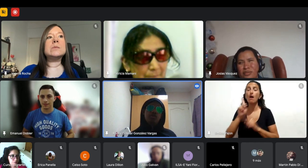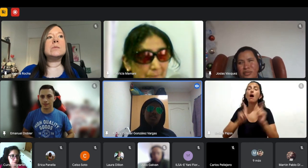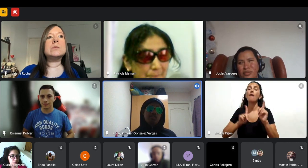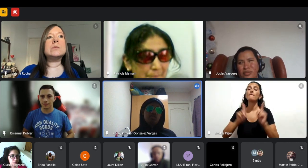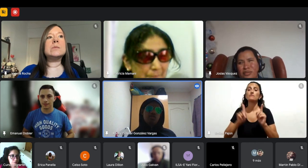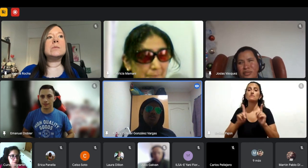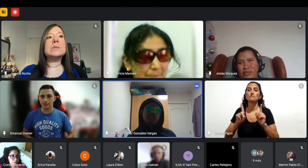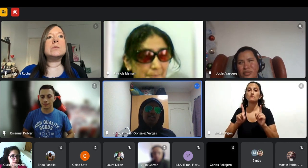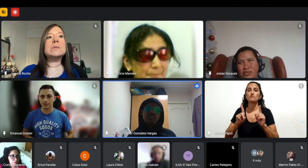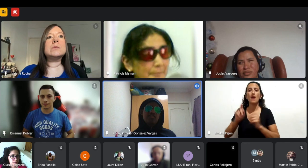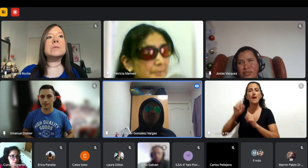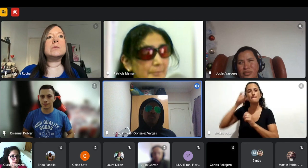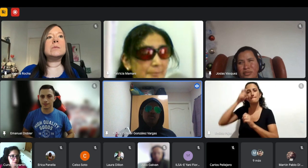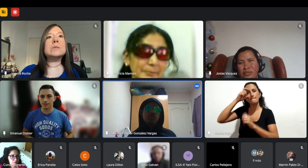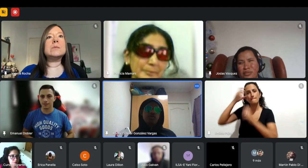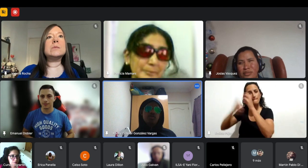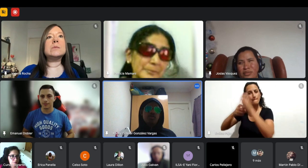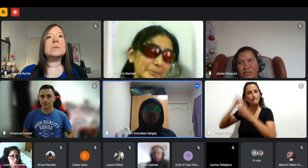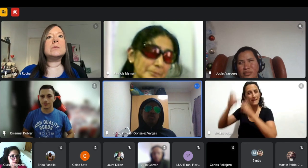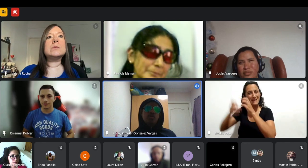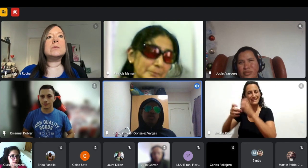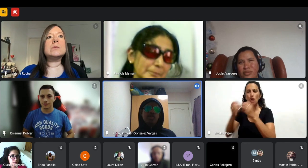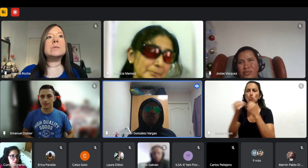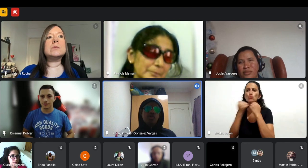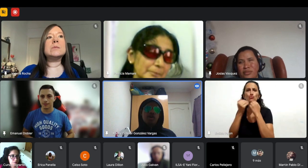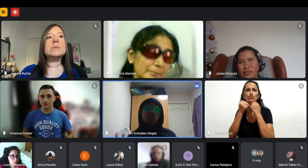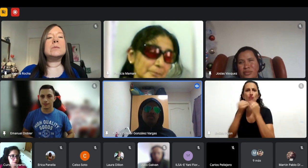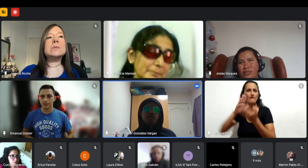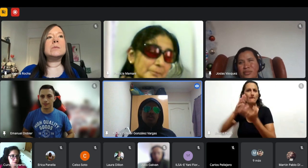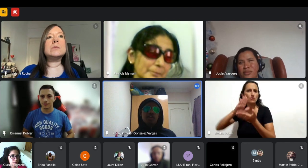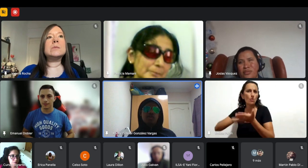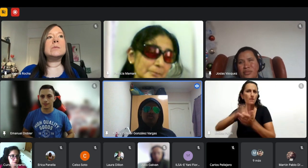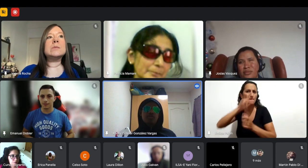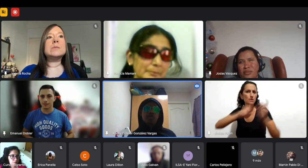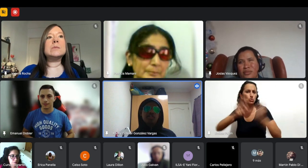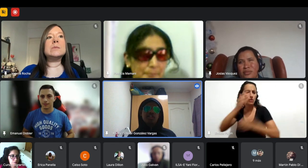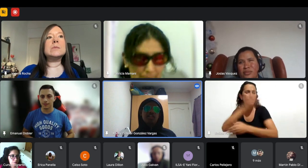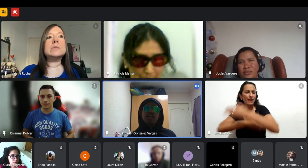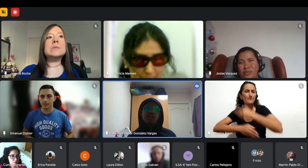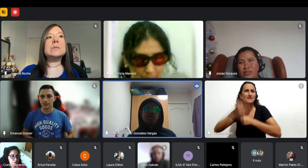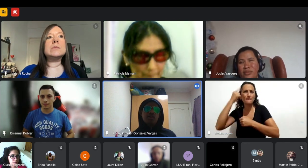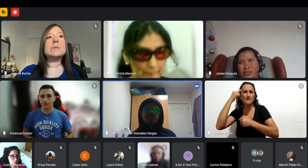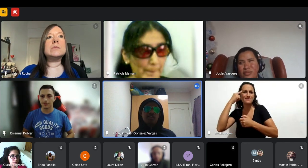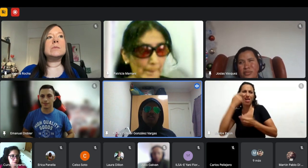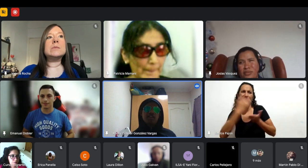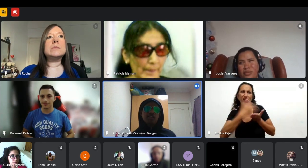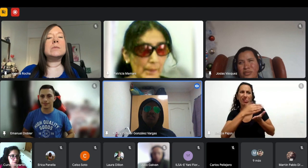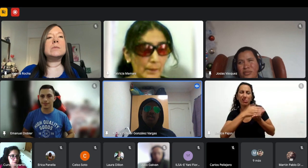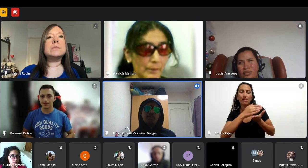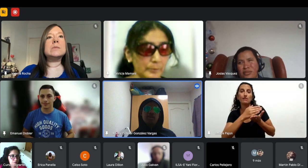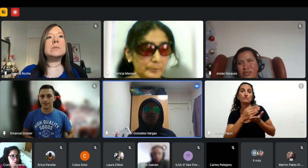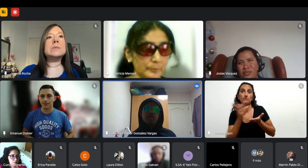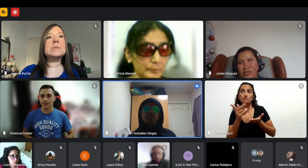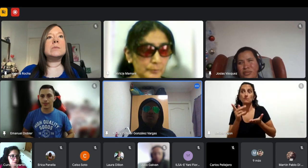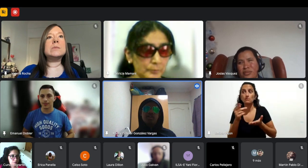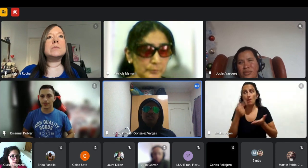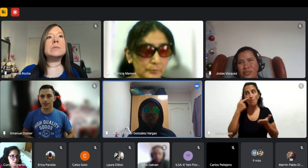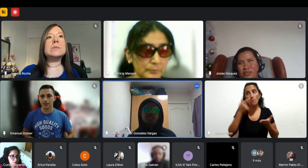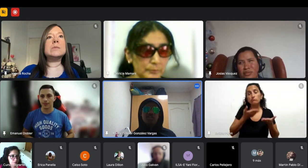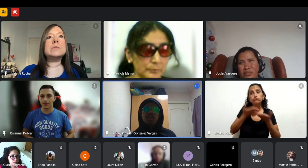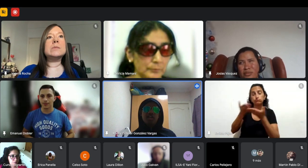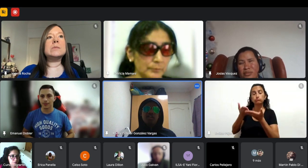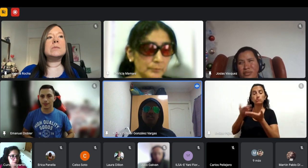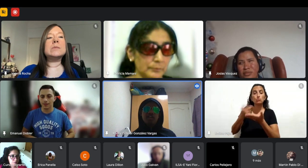ese tabú y eso no es tan seguro no digo con esto que no se puede intentar claro que si hay que intentarlo hay que tocar